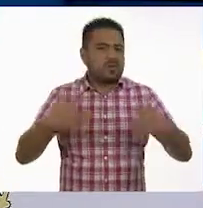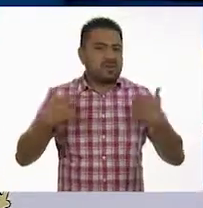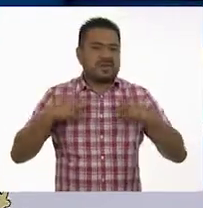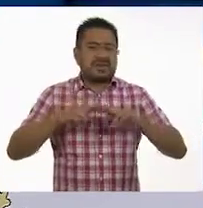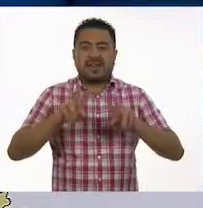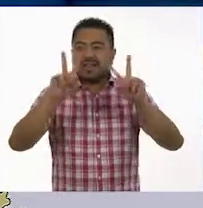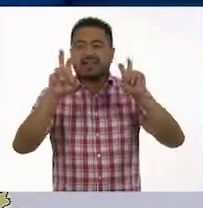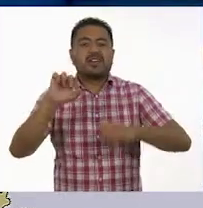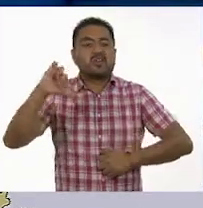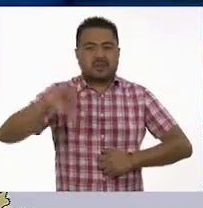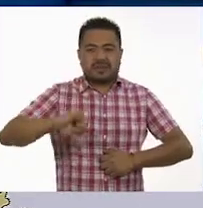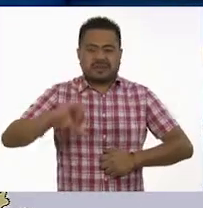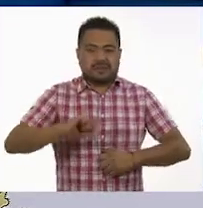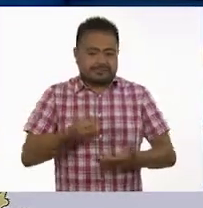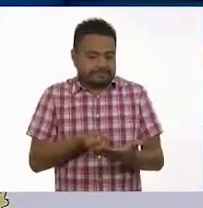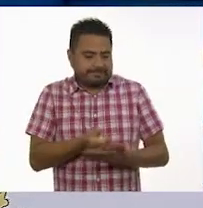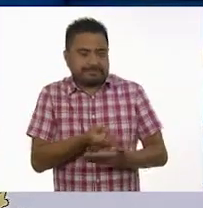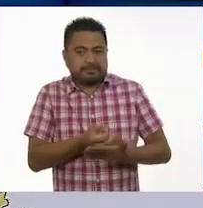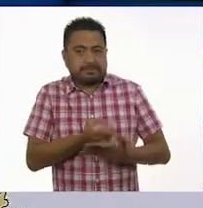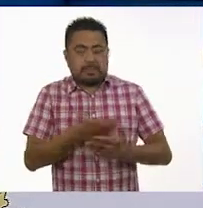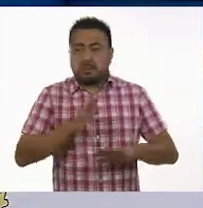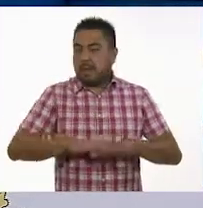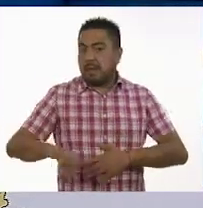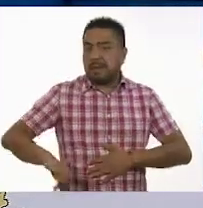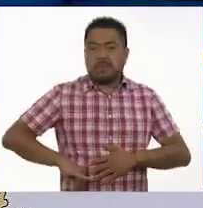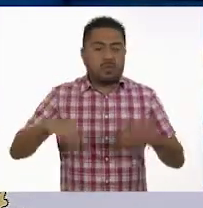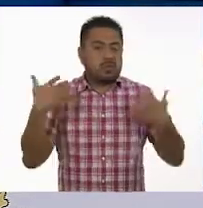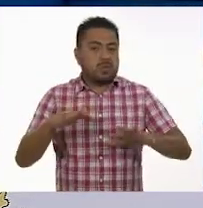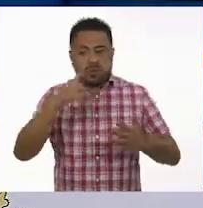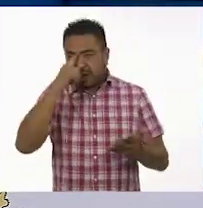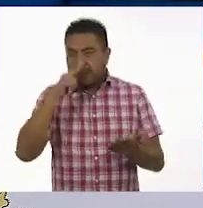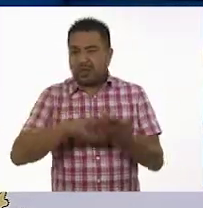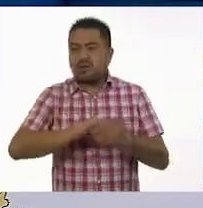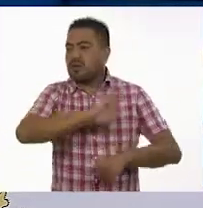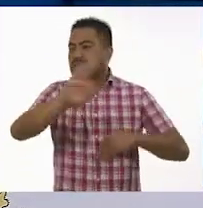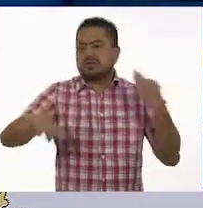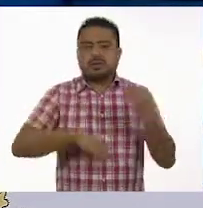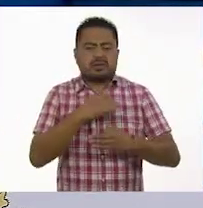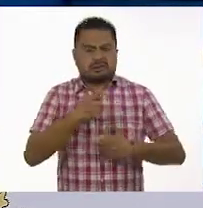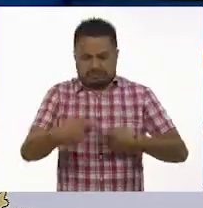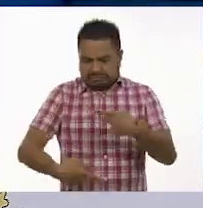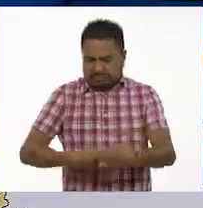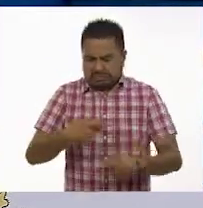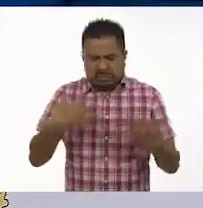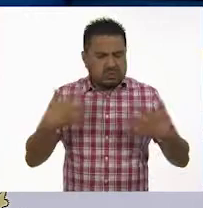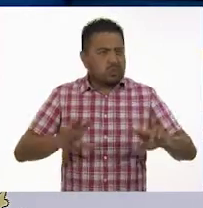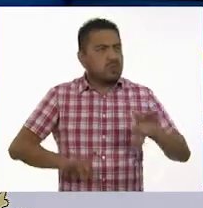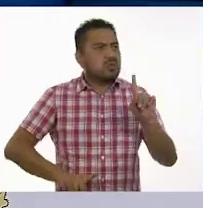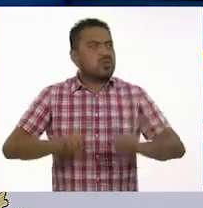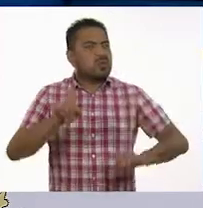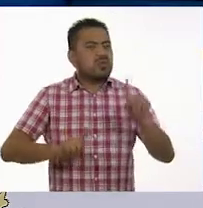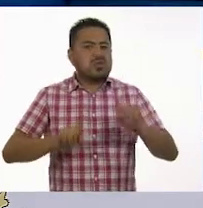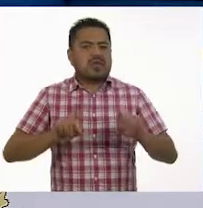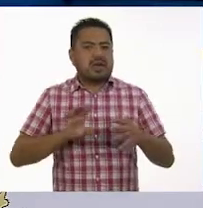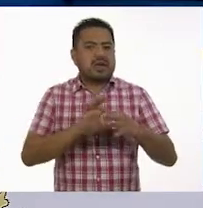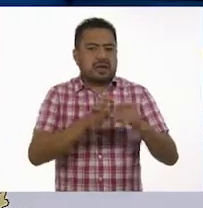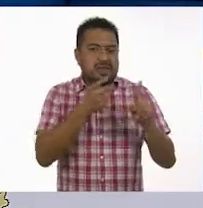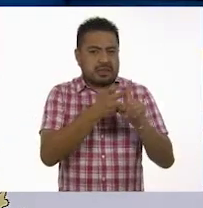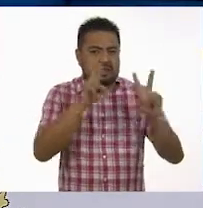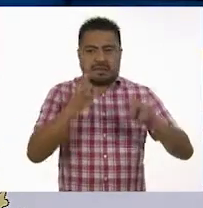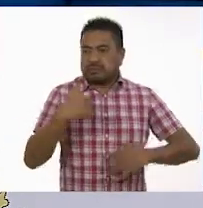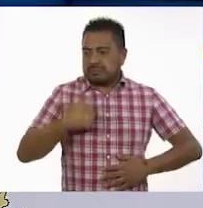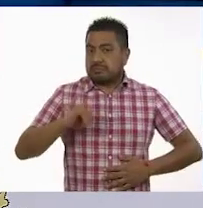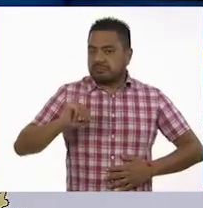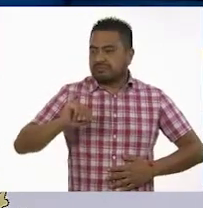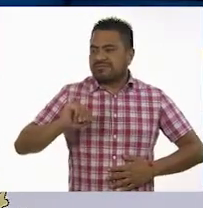El tema de la reproducción es muy interesante y creo que todos tenemos muchas preguntas y dudas al respecto. Bueno, por lo menos yo